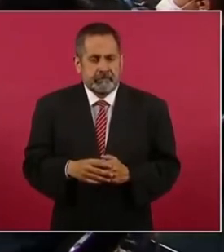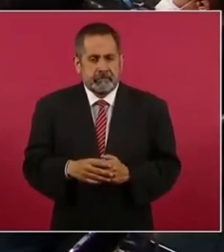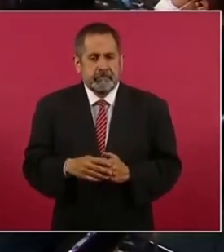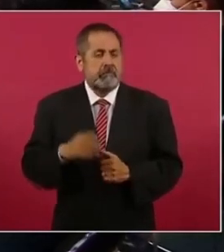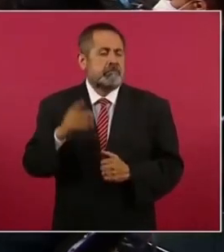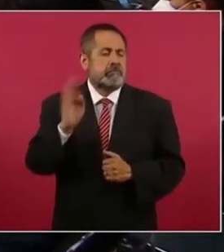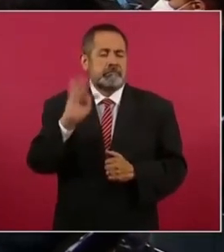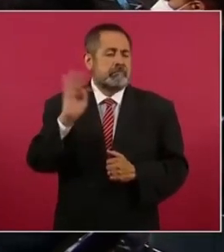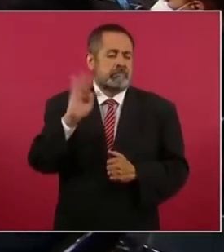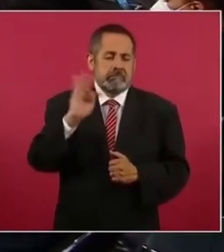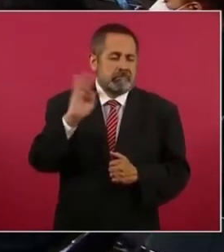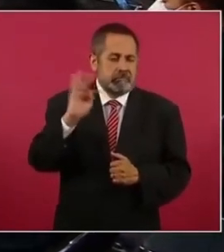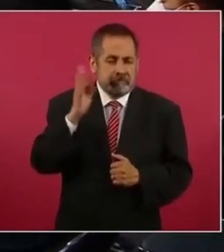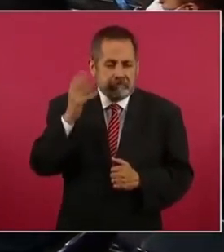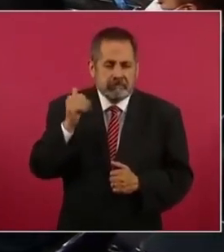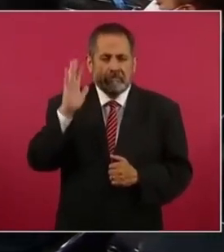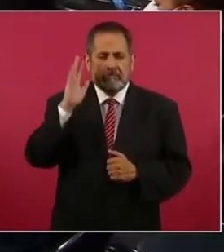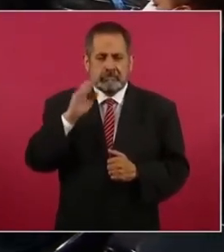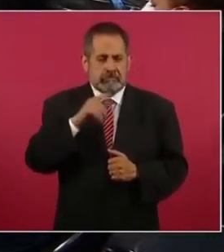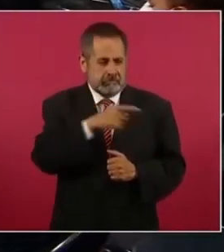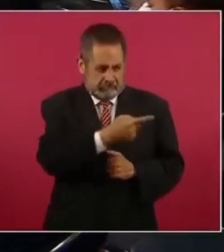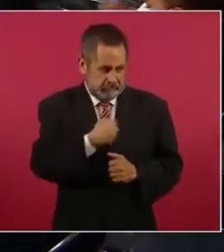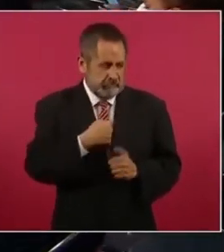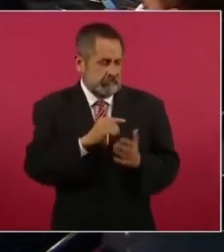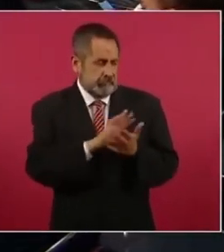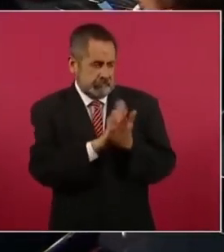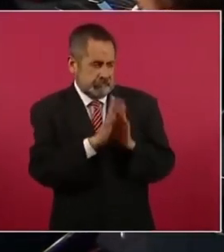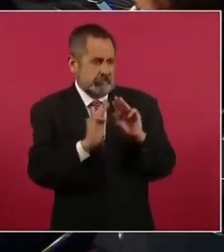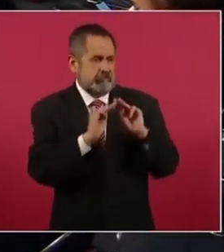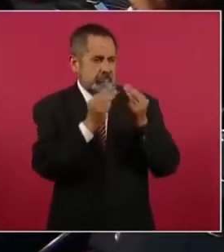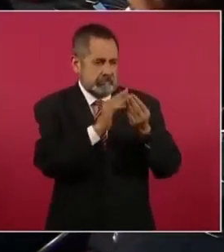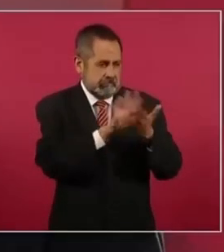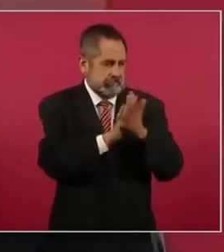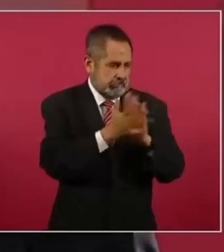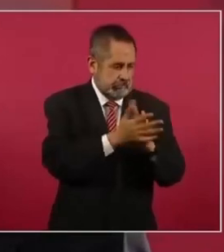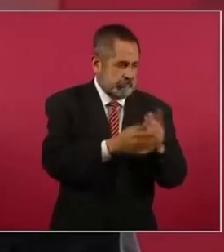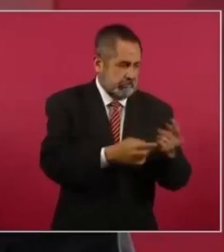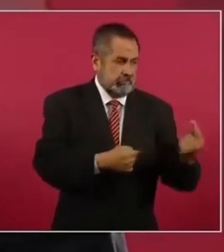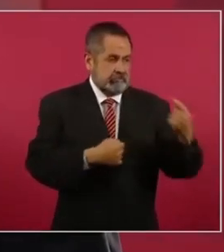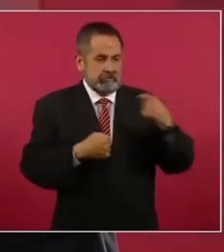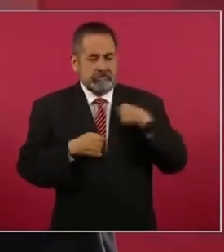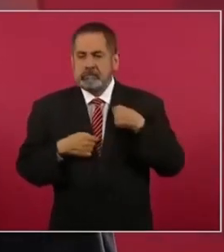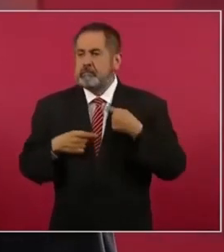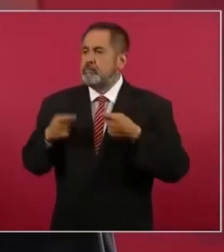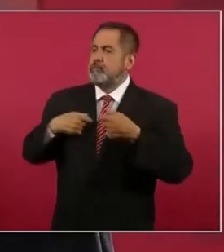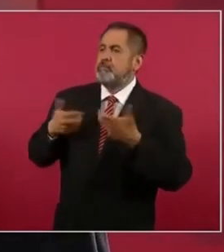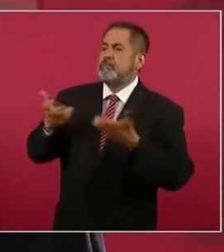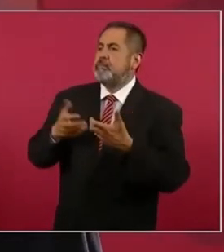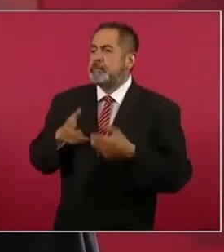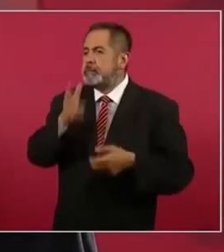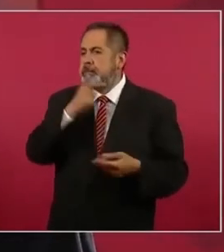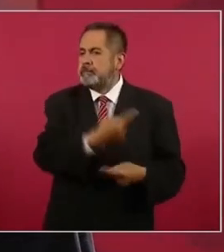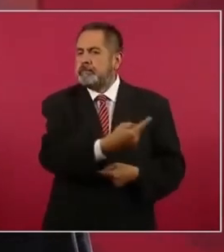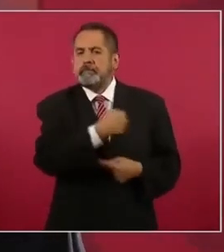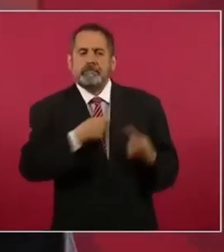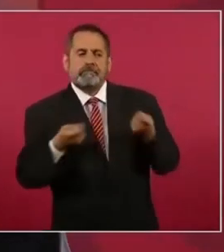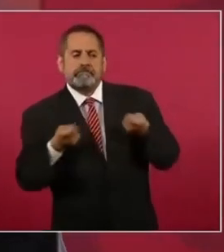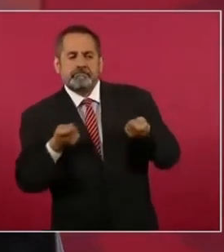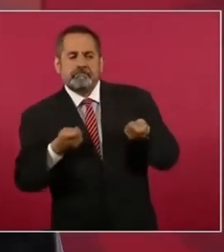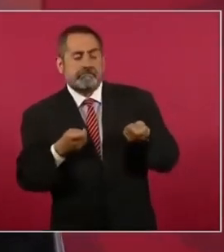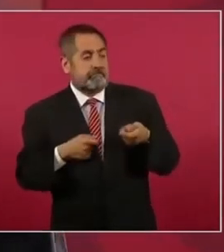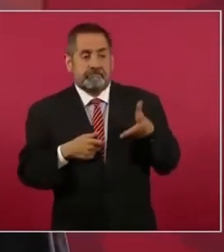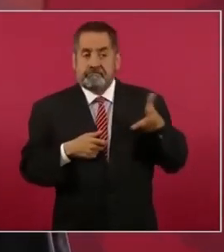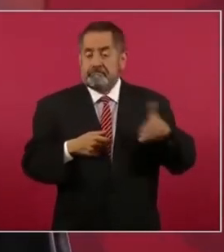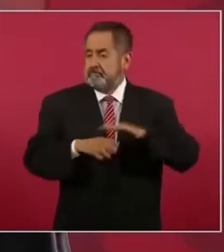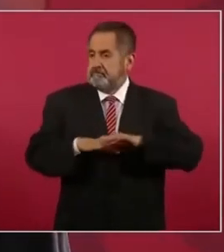llegado con el apoyo de grupos de intereses creados no podría hacer nada absolutamente y en el caso